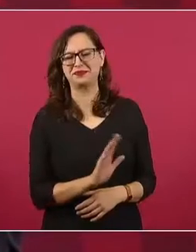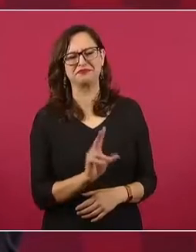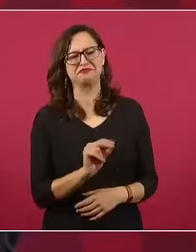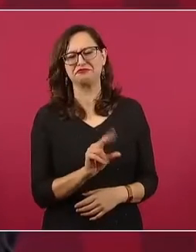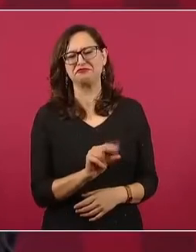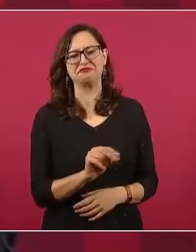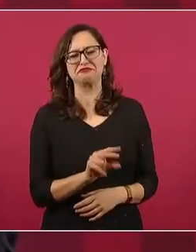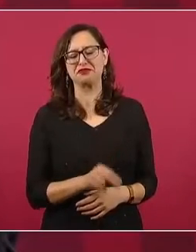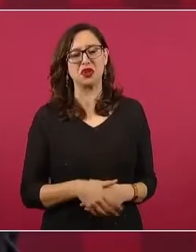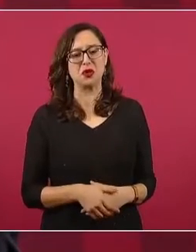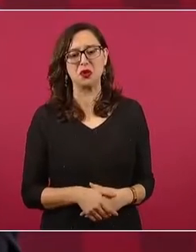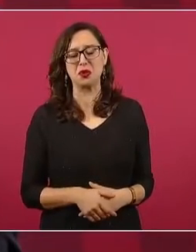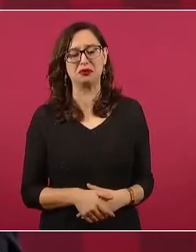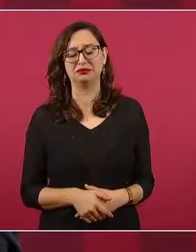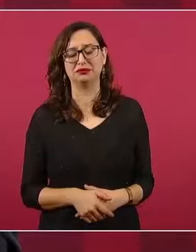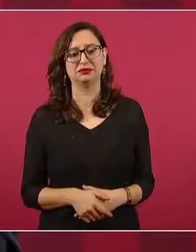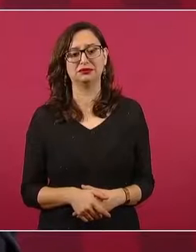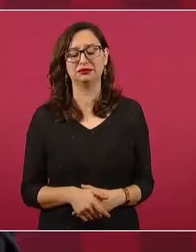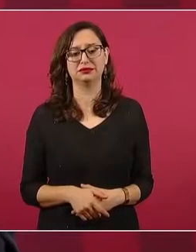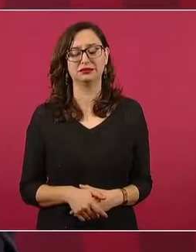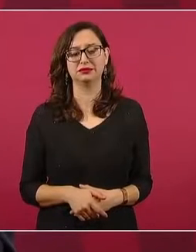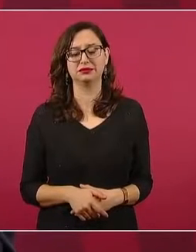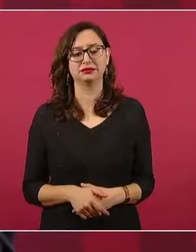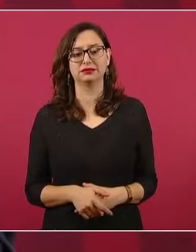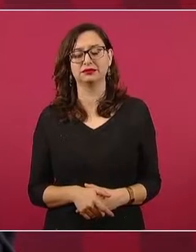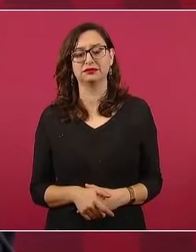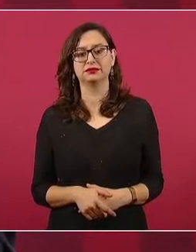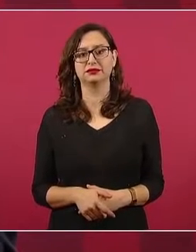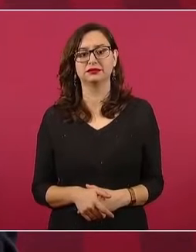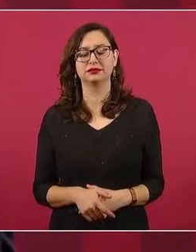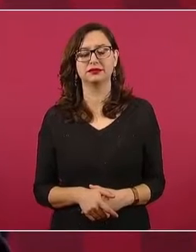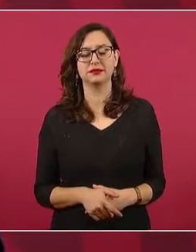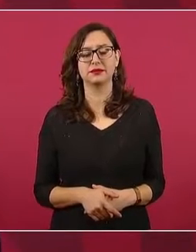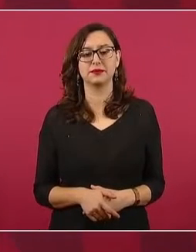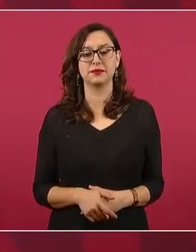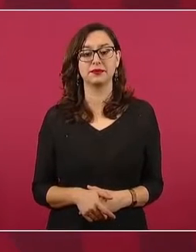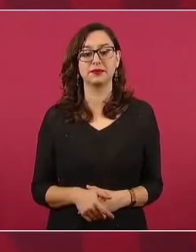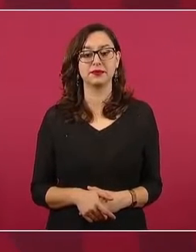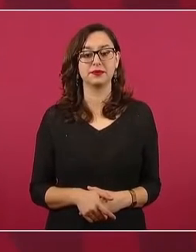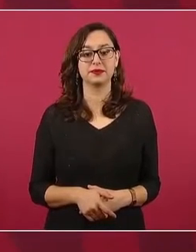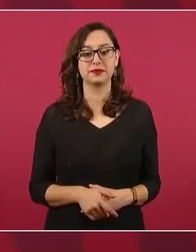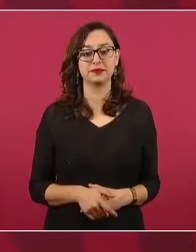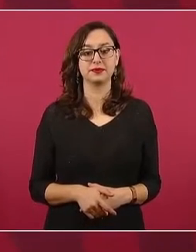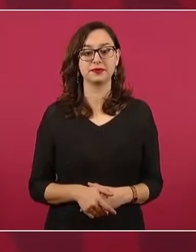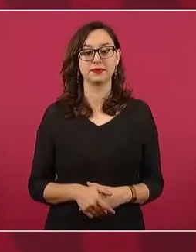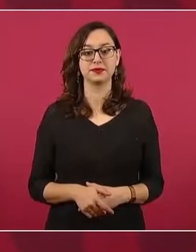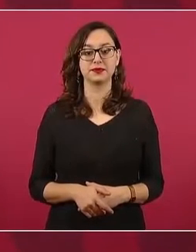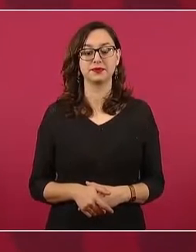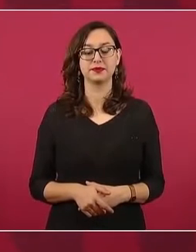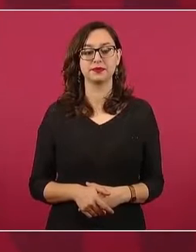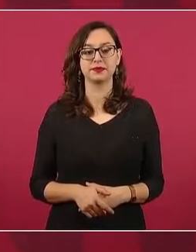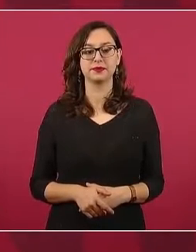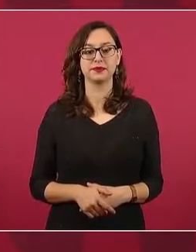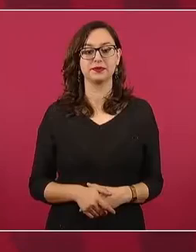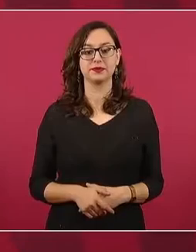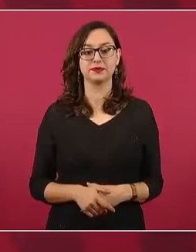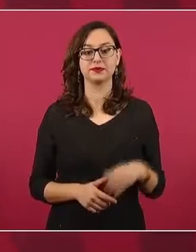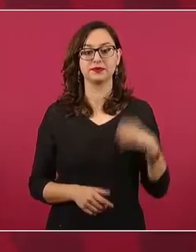lo más importante,